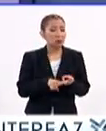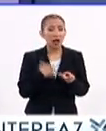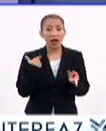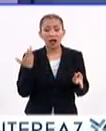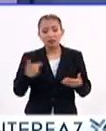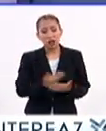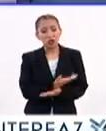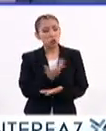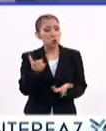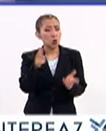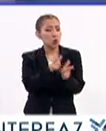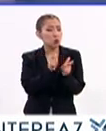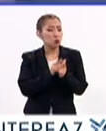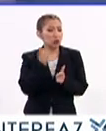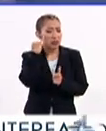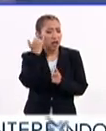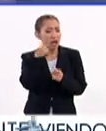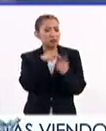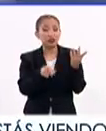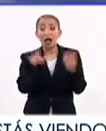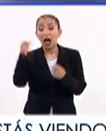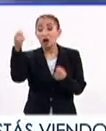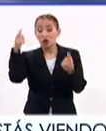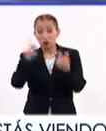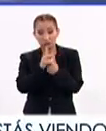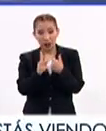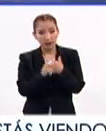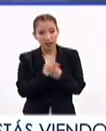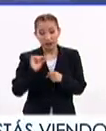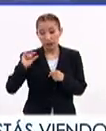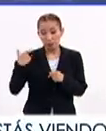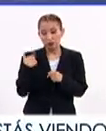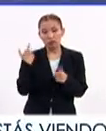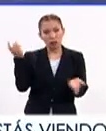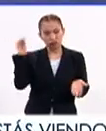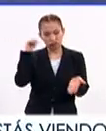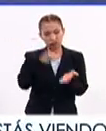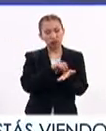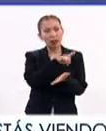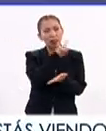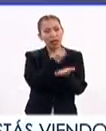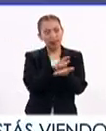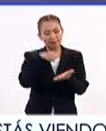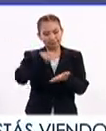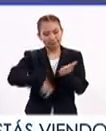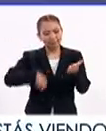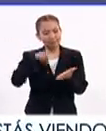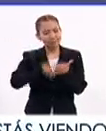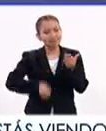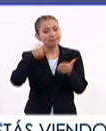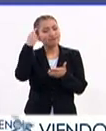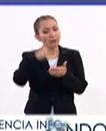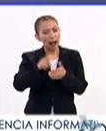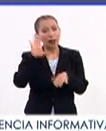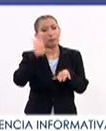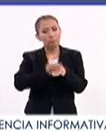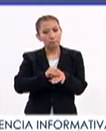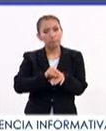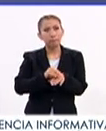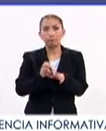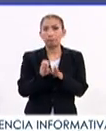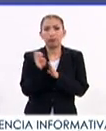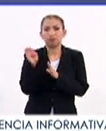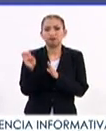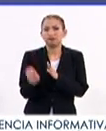origen étnico, etcétera. Claro, hay países que incluso acaban de regular sus leyes precisamente para permitir, por